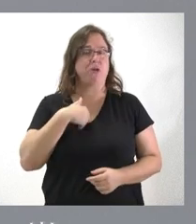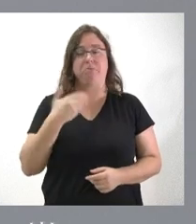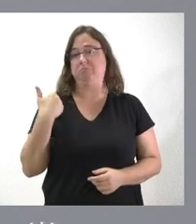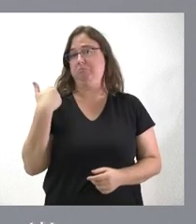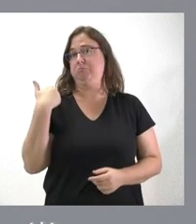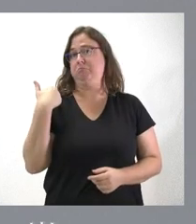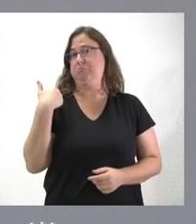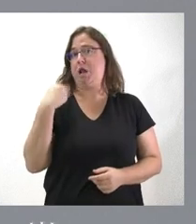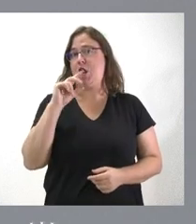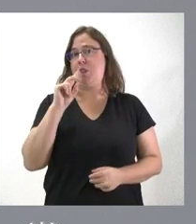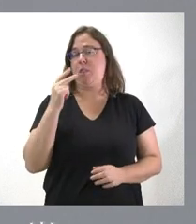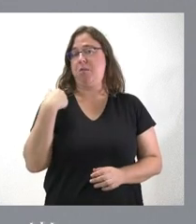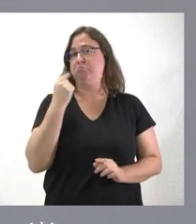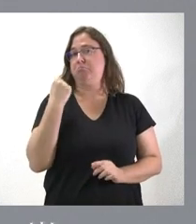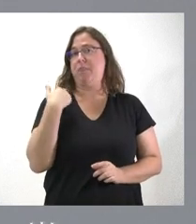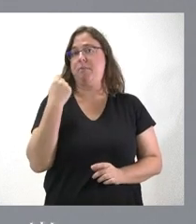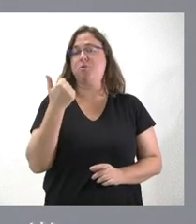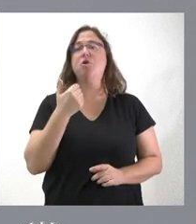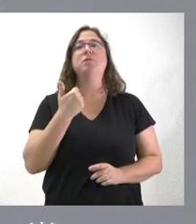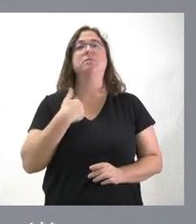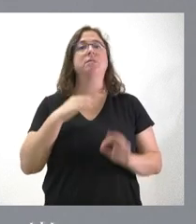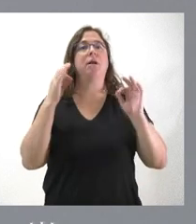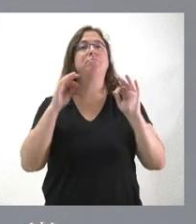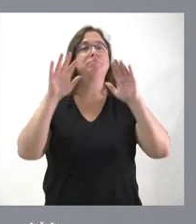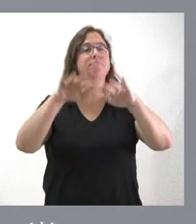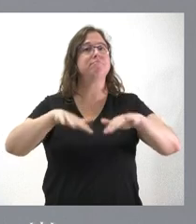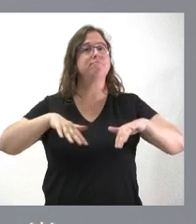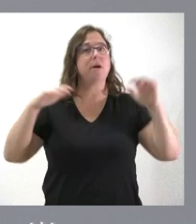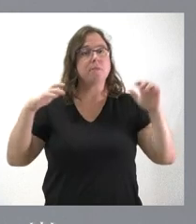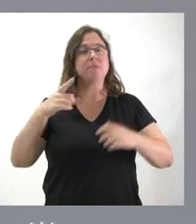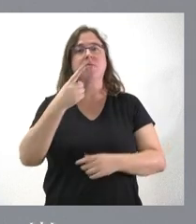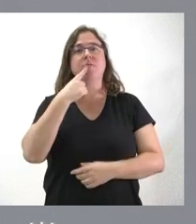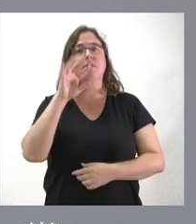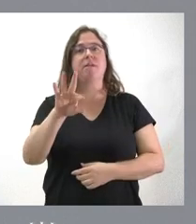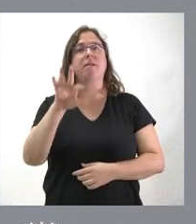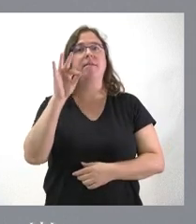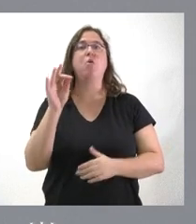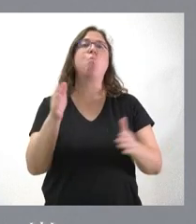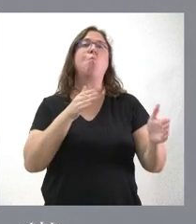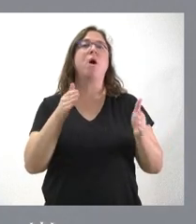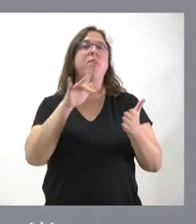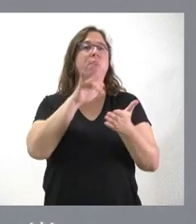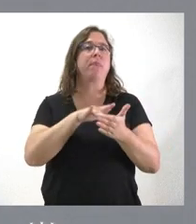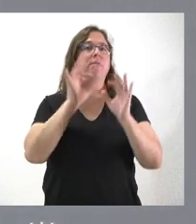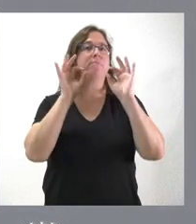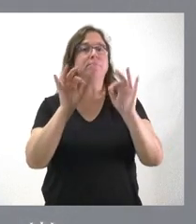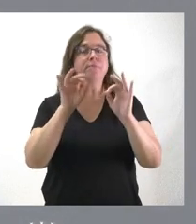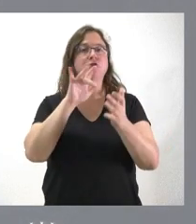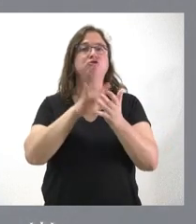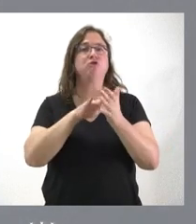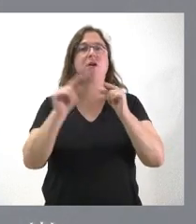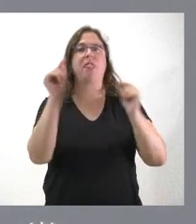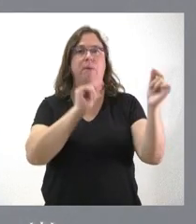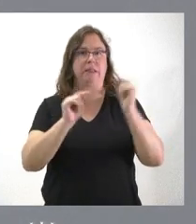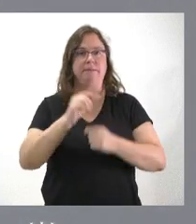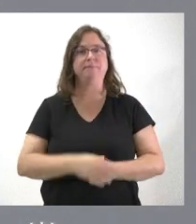unos minutos. Será, por tanto, ya el Parlamento el que defina el momento concreto y específico de la celebración de este